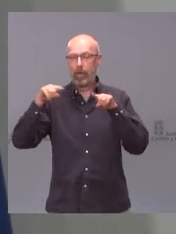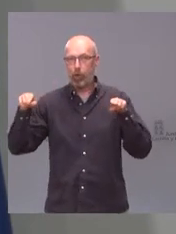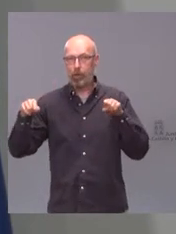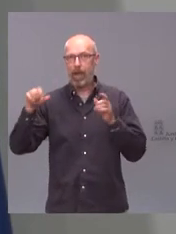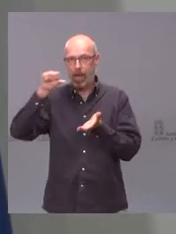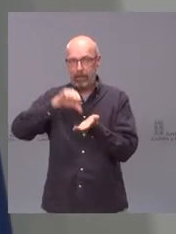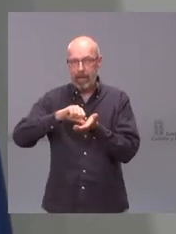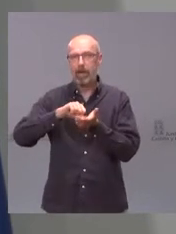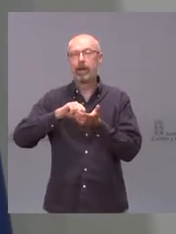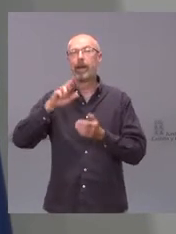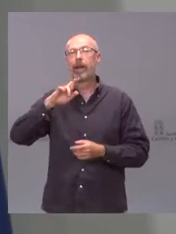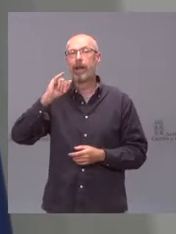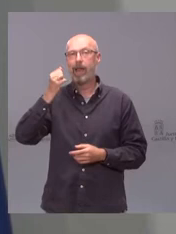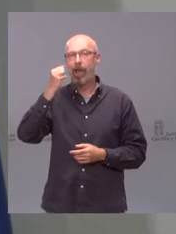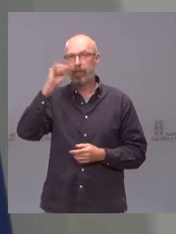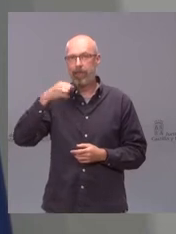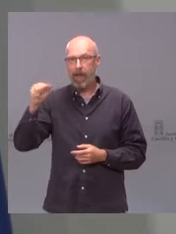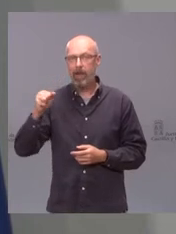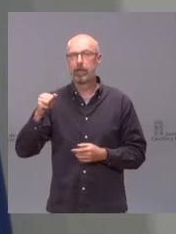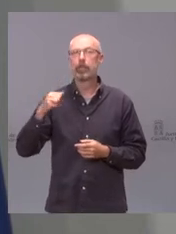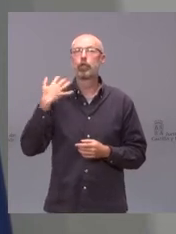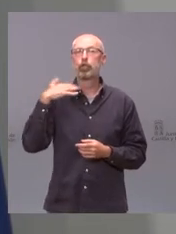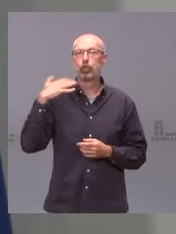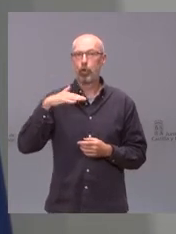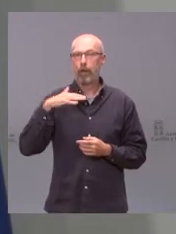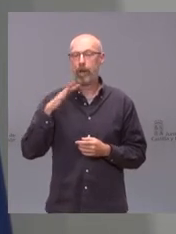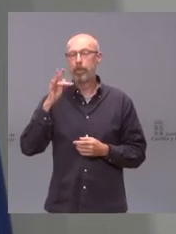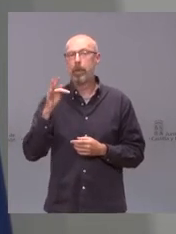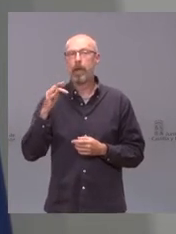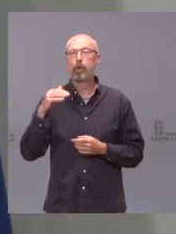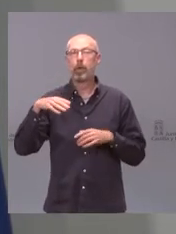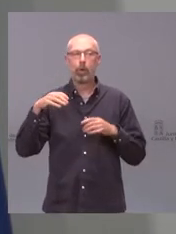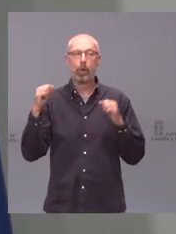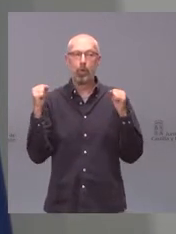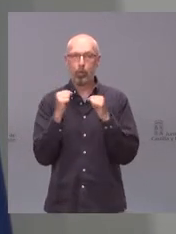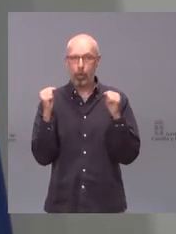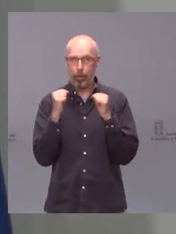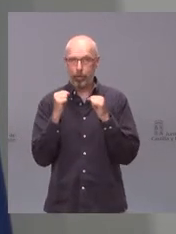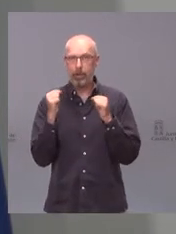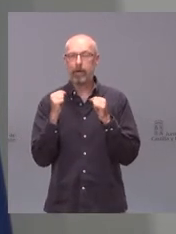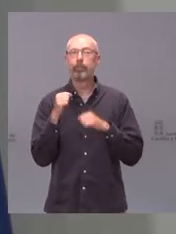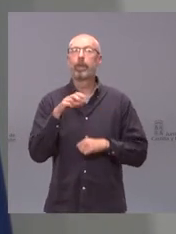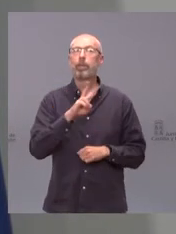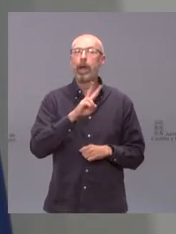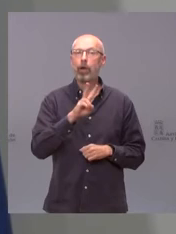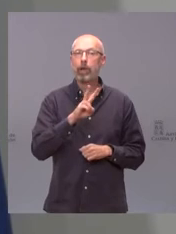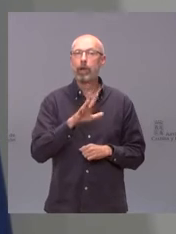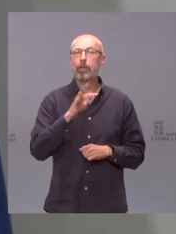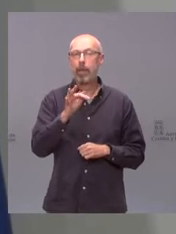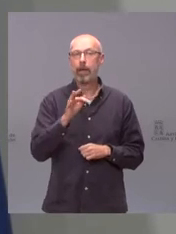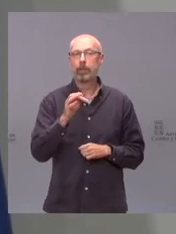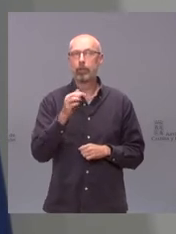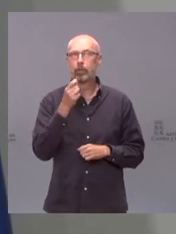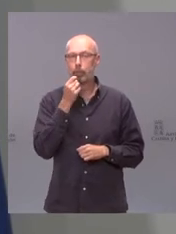Riaza. En Soria, Soria y el Burgo de Osma. Y en Valladolid, Valladolid y Tudela de Duero.